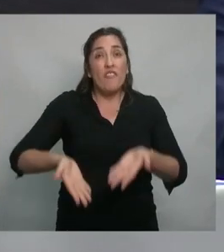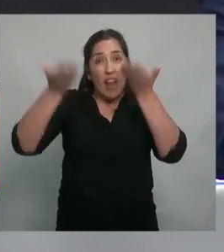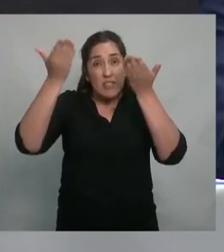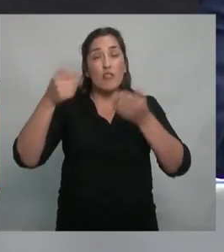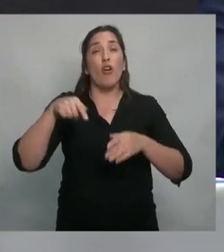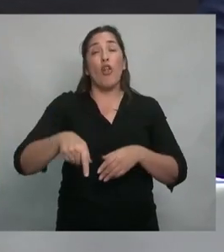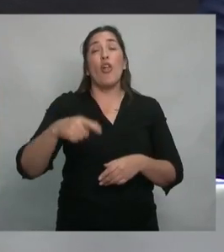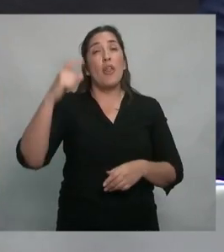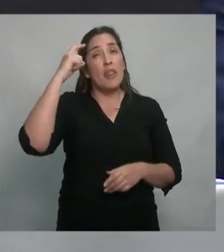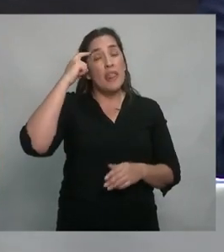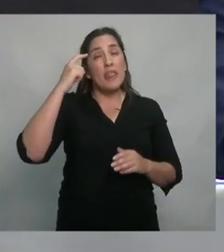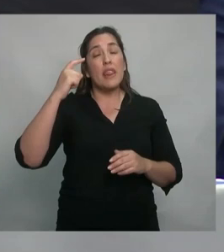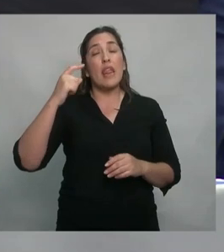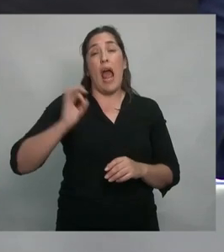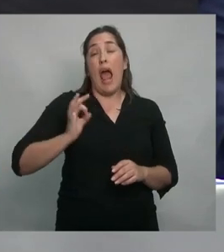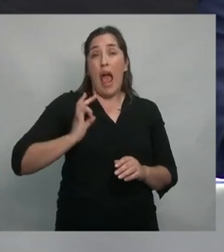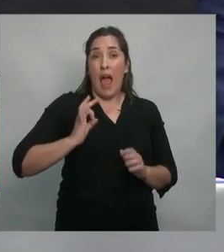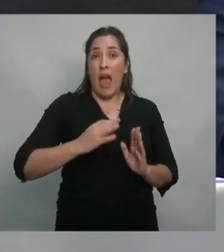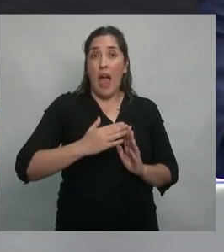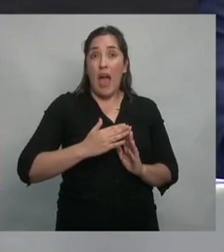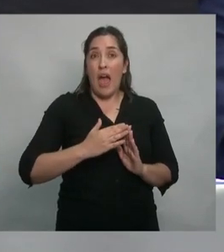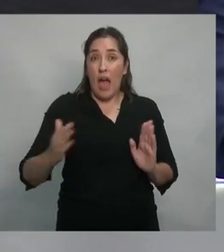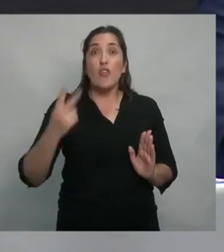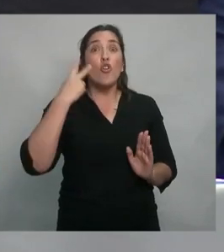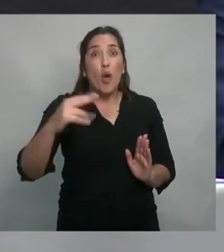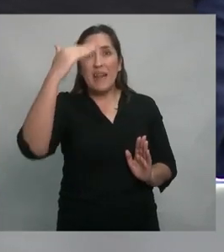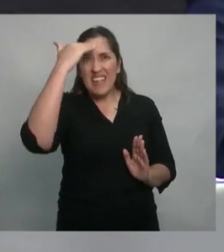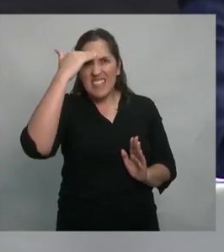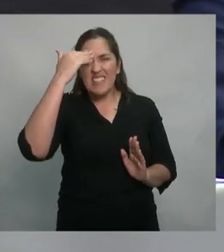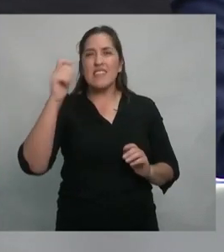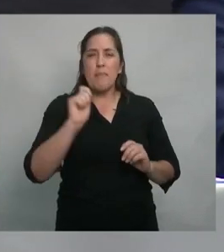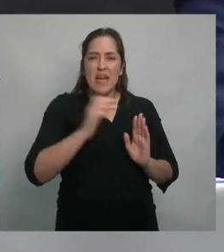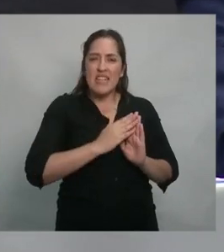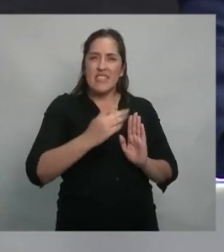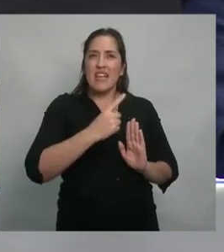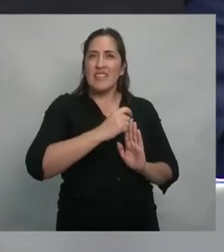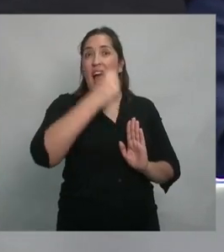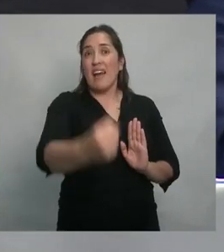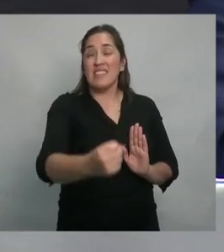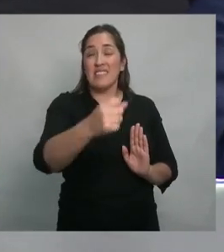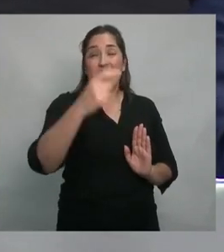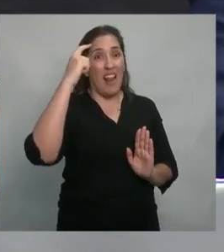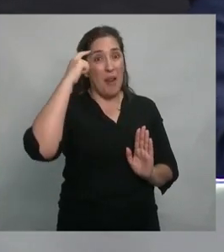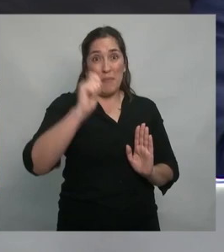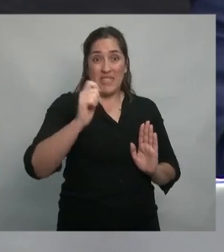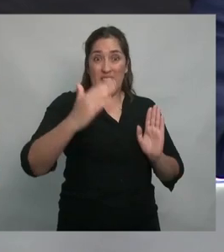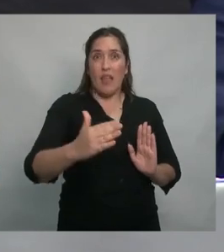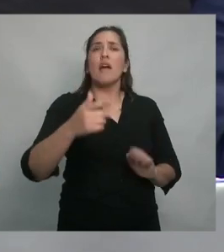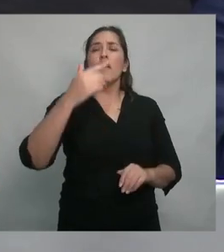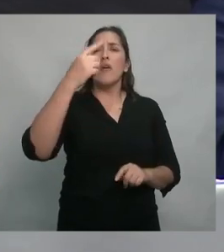primeros meses del año 2015 fue del 19.8.